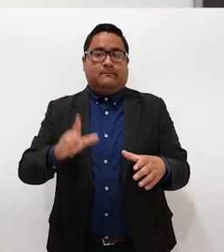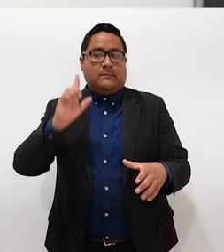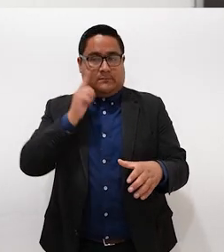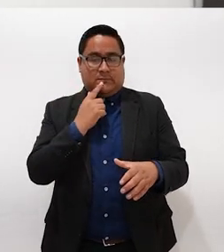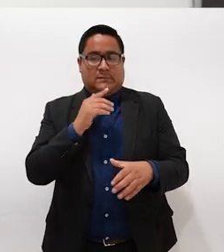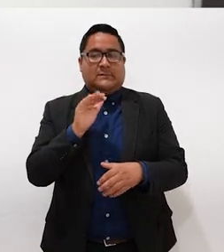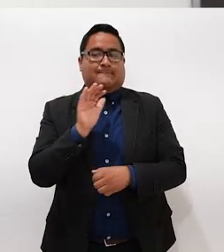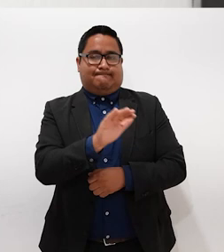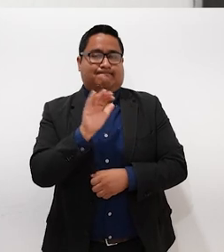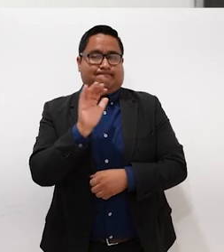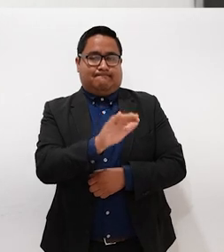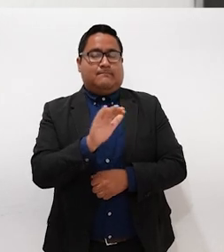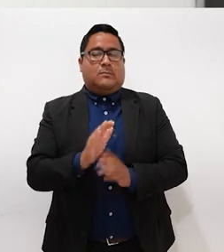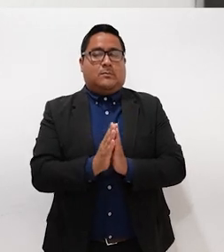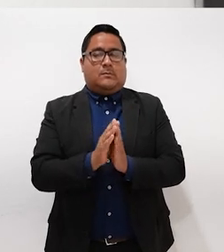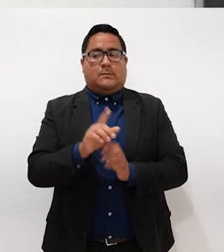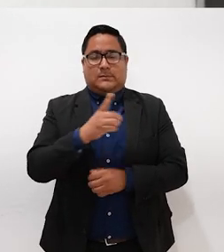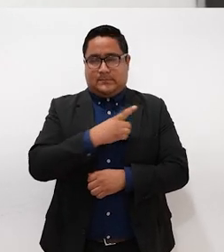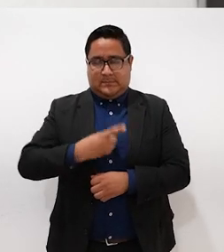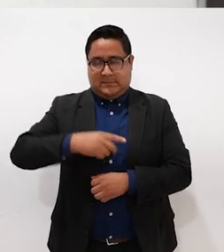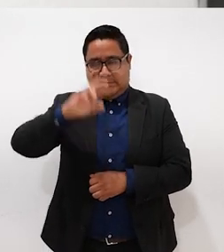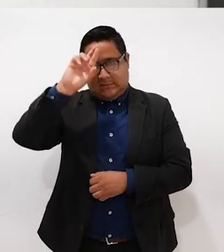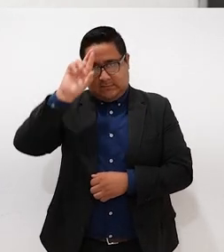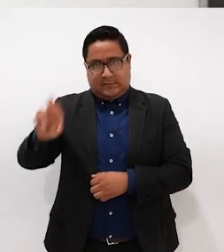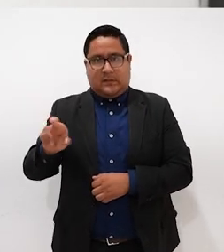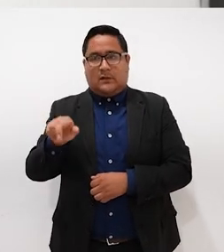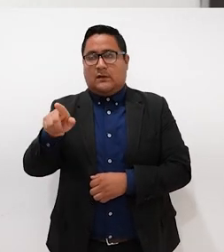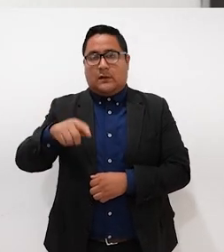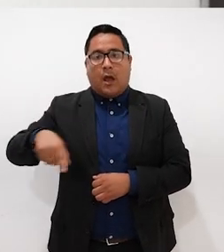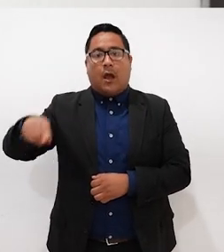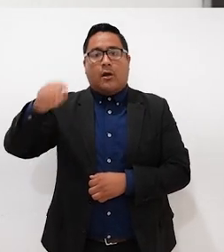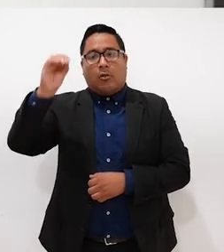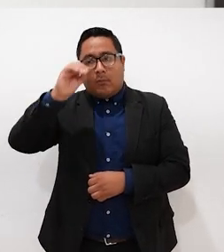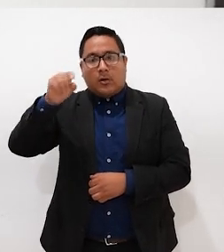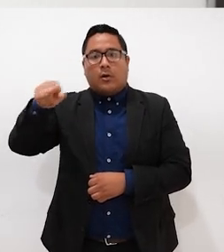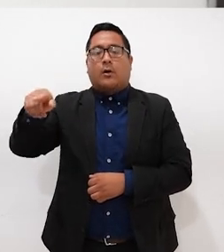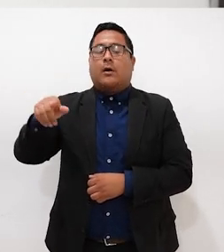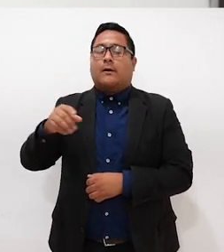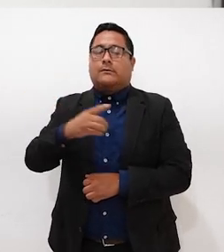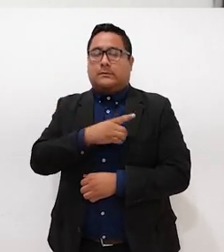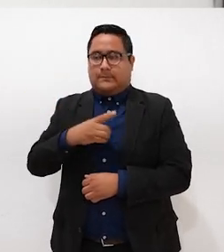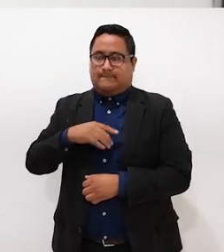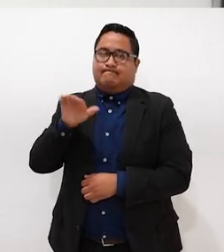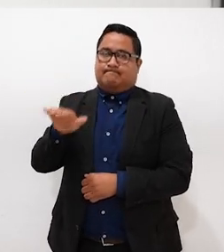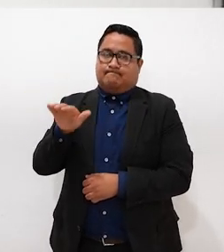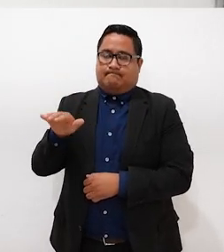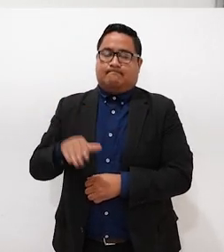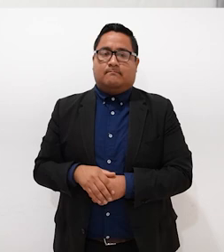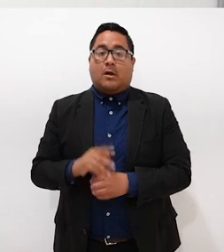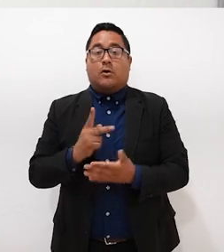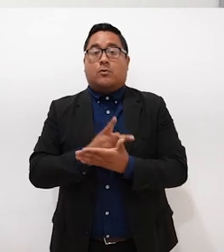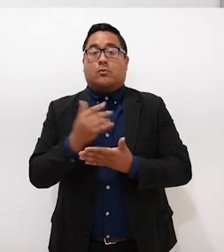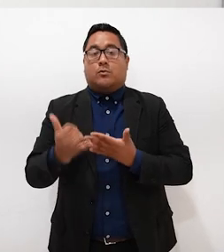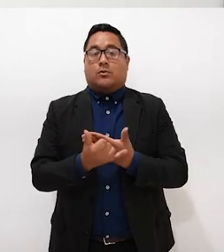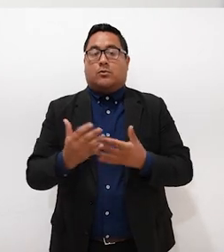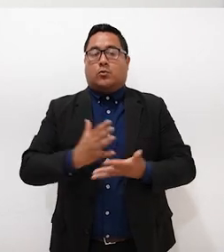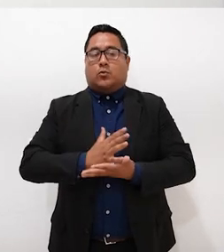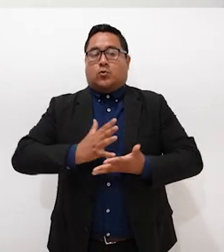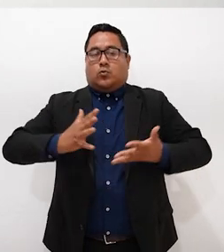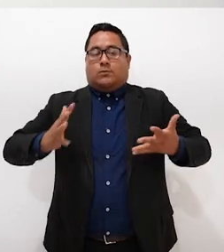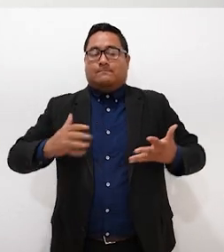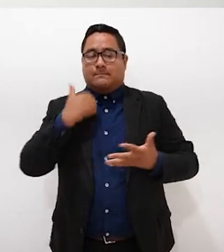sorda pide que se les respete y sobre todo que los tomen en cuenta. Y hay un gran proyecto que queremos